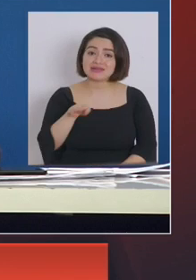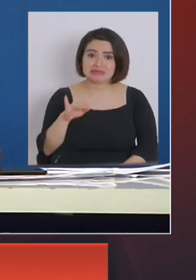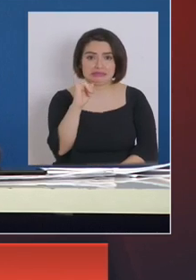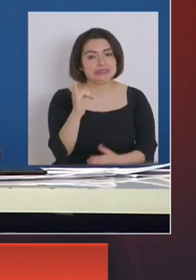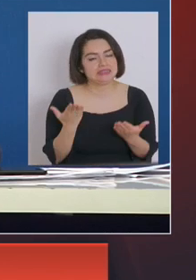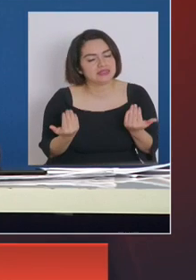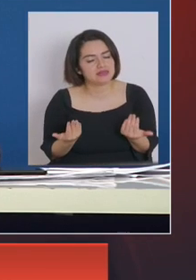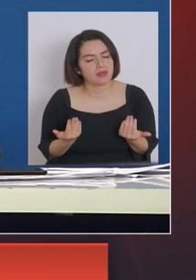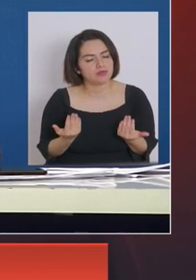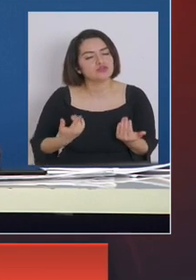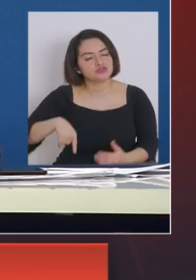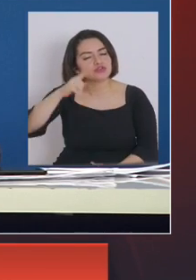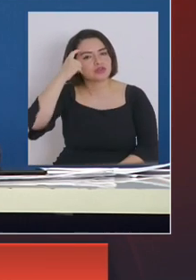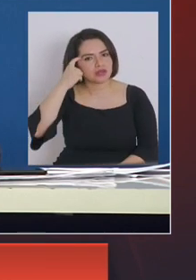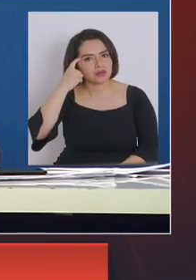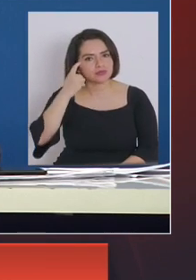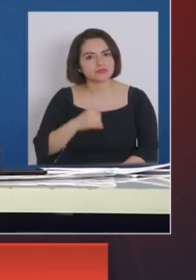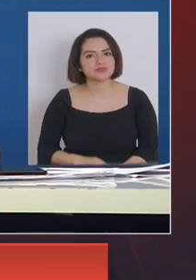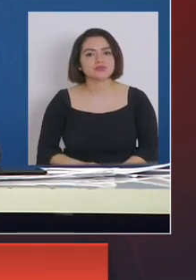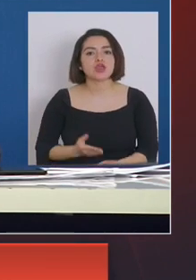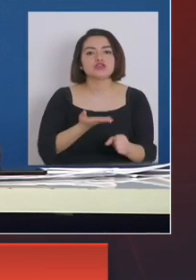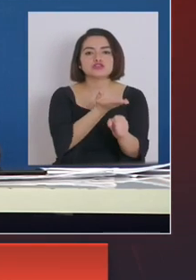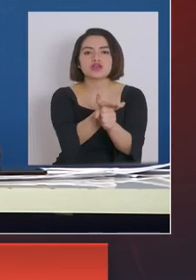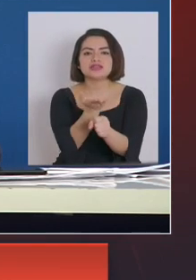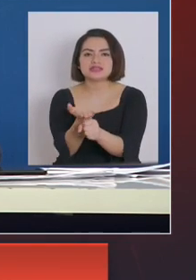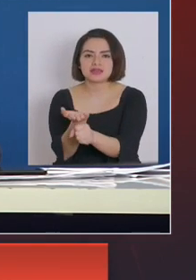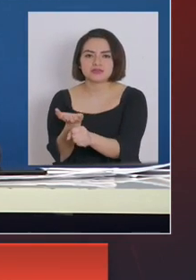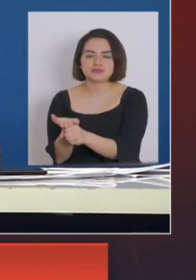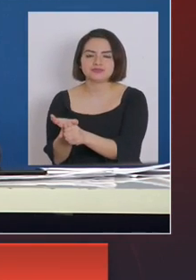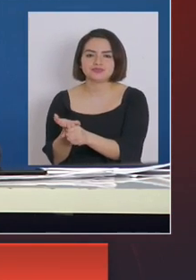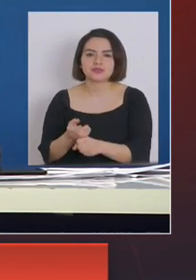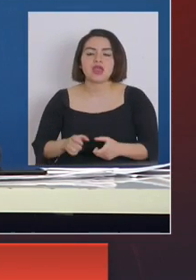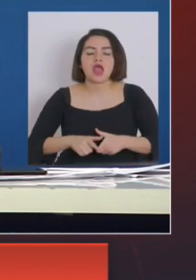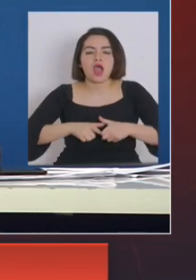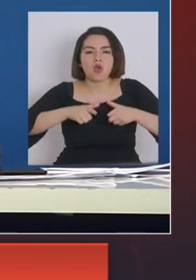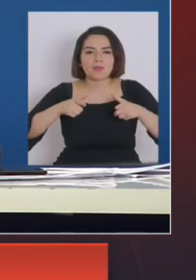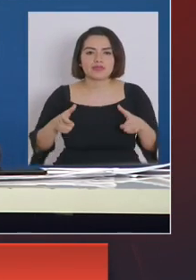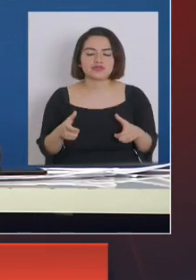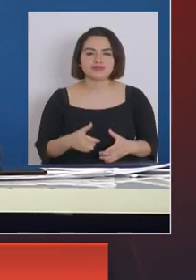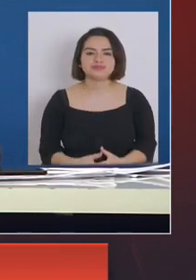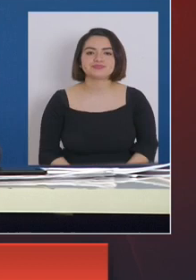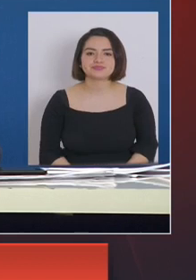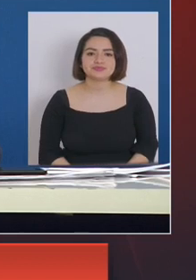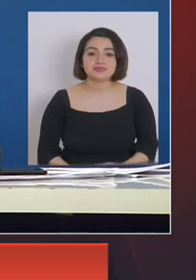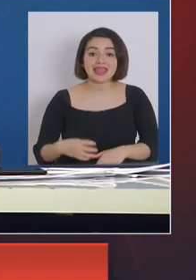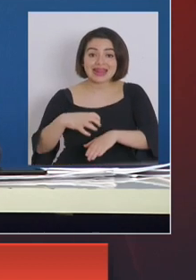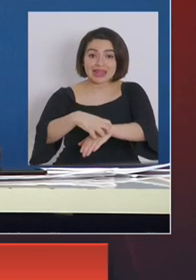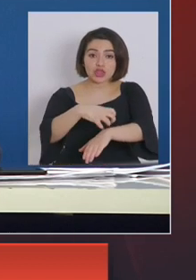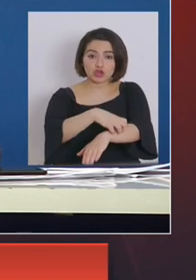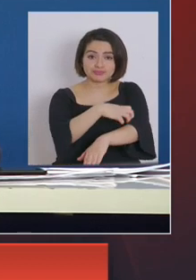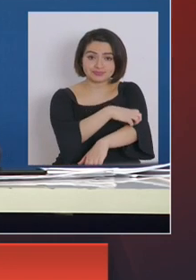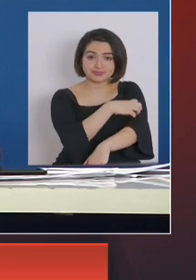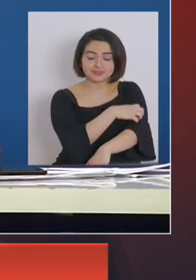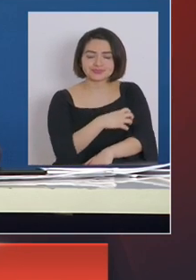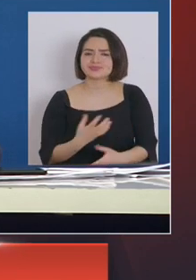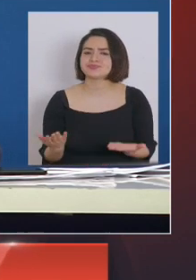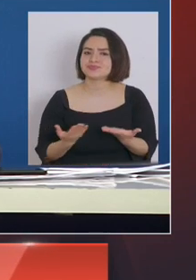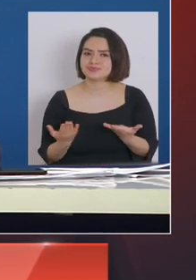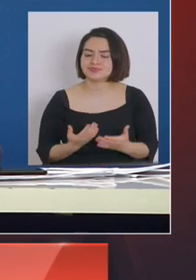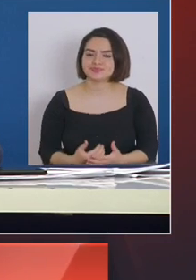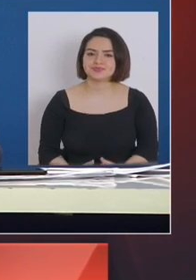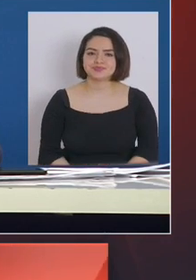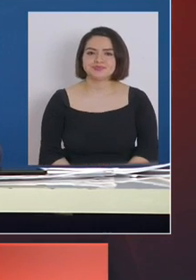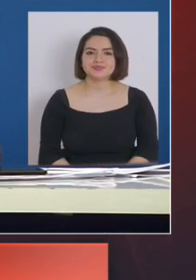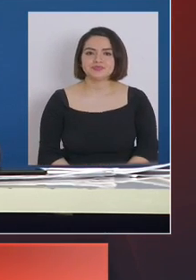necesario. Por eso estamos solicitando, pidiendo este aumento. Con respecto a regiones, en